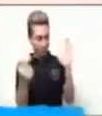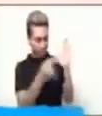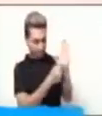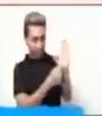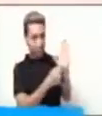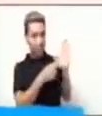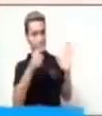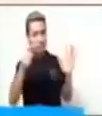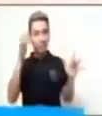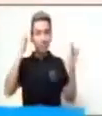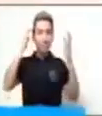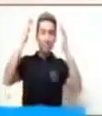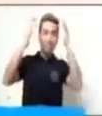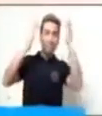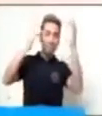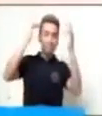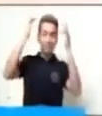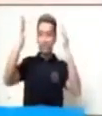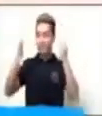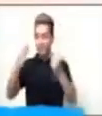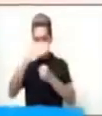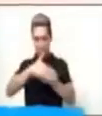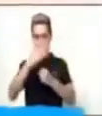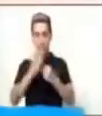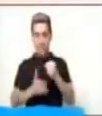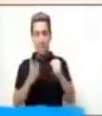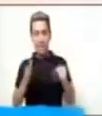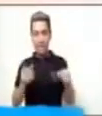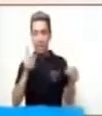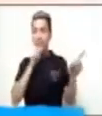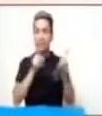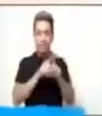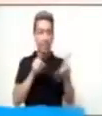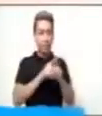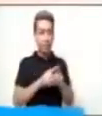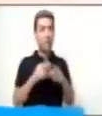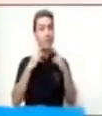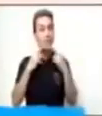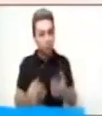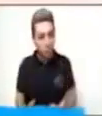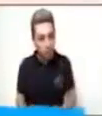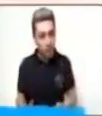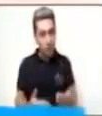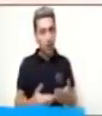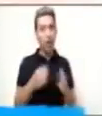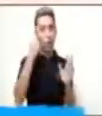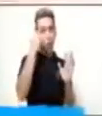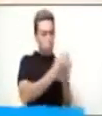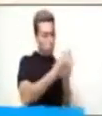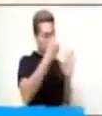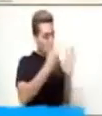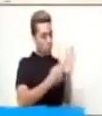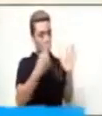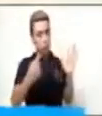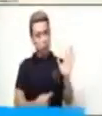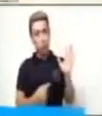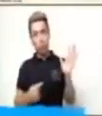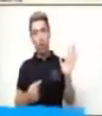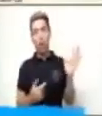Imagina la piña y a la vez responde una a una las siguientes